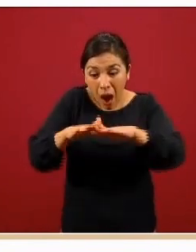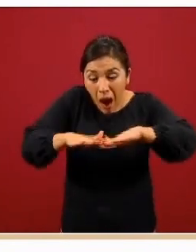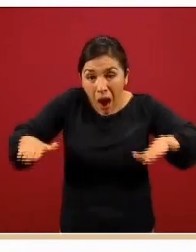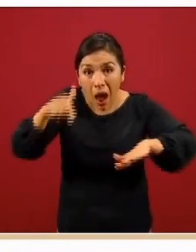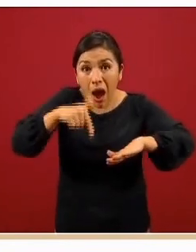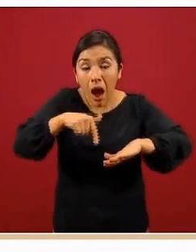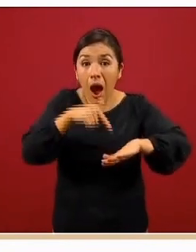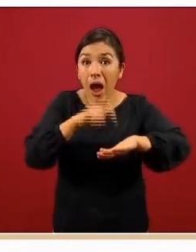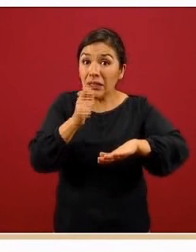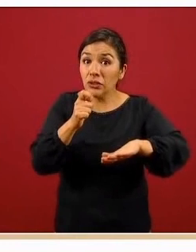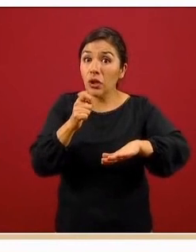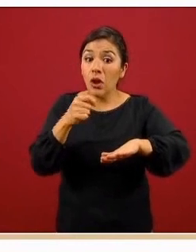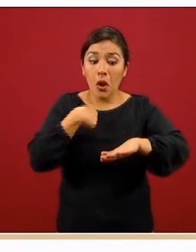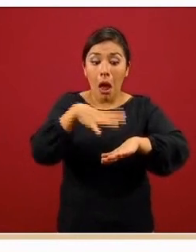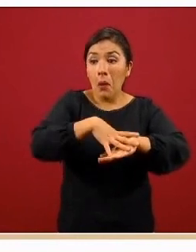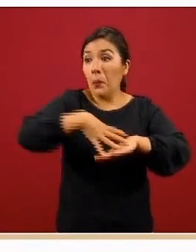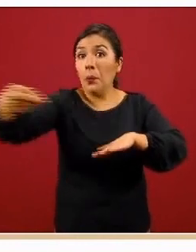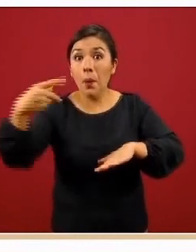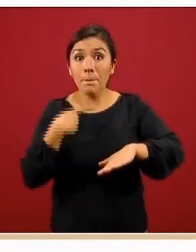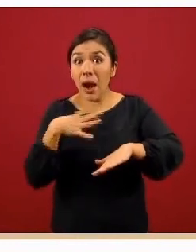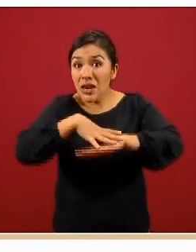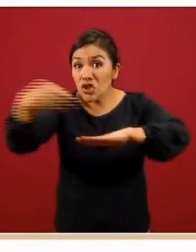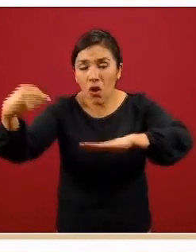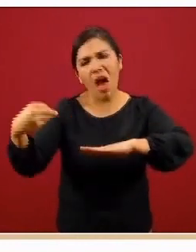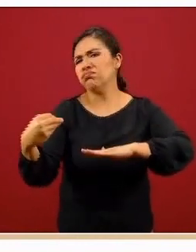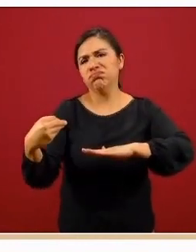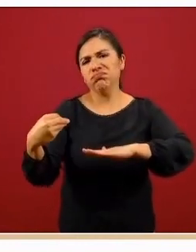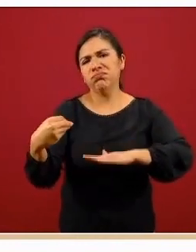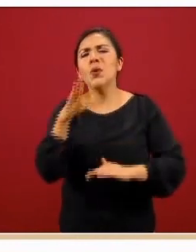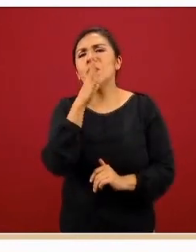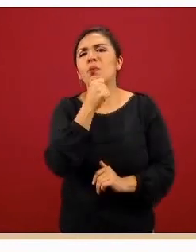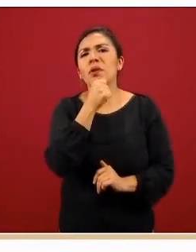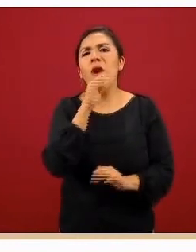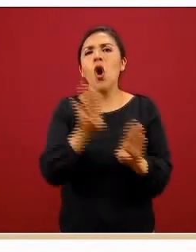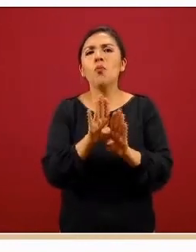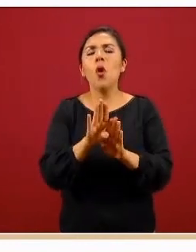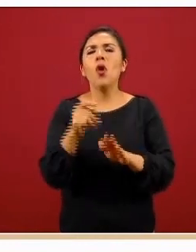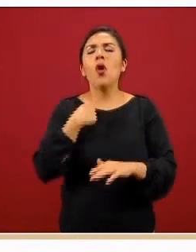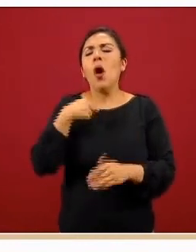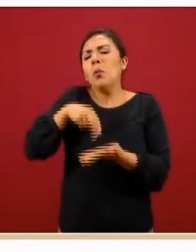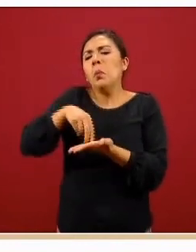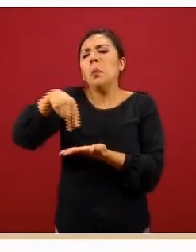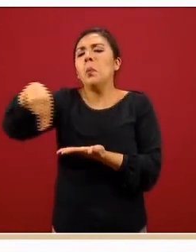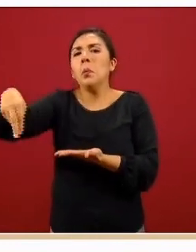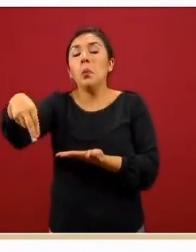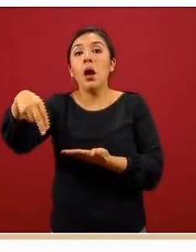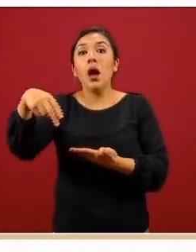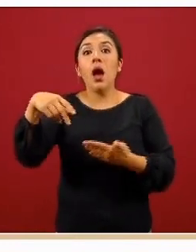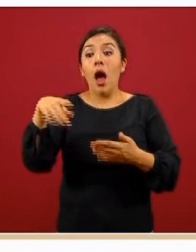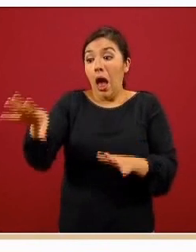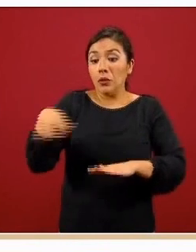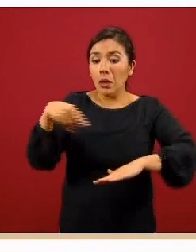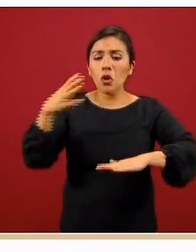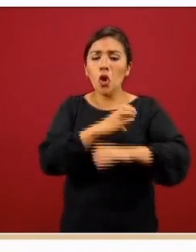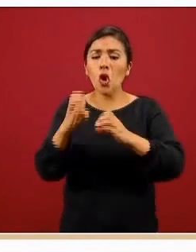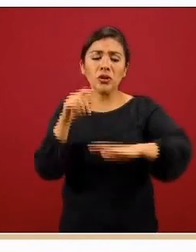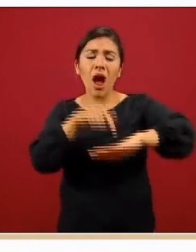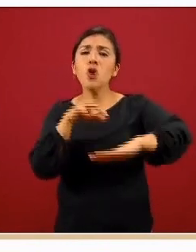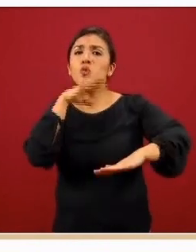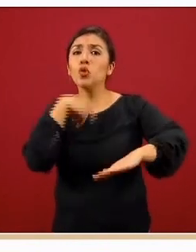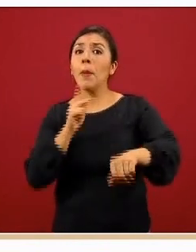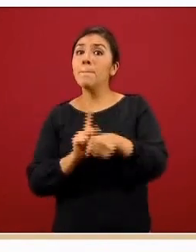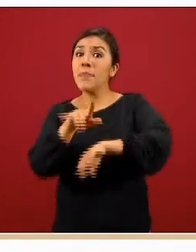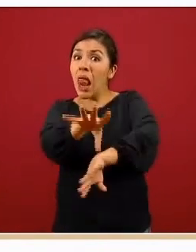no va a transmitirse directamente a la persona nosotros no tenemos receptores no se va a transmitir a través de mi piel